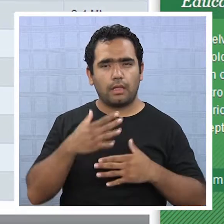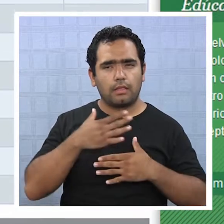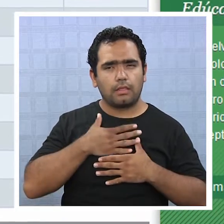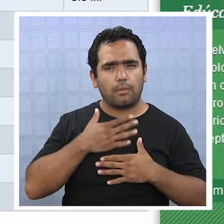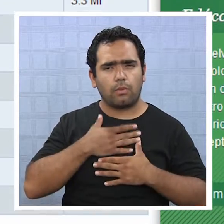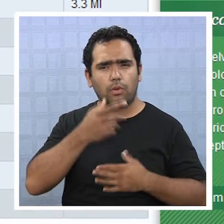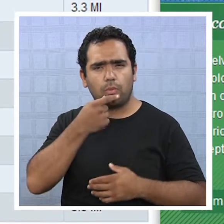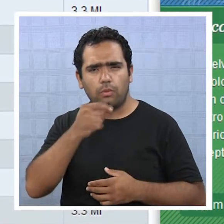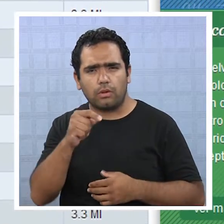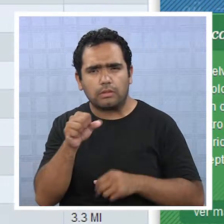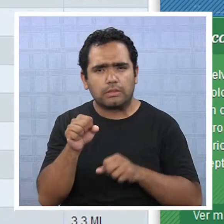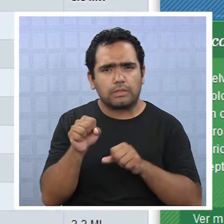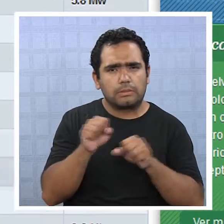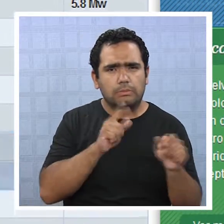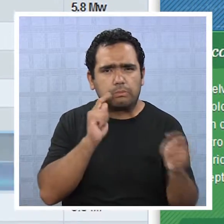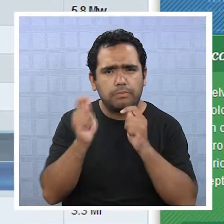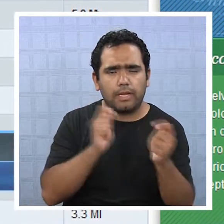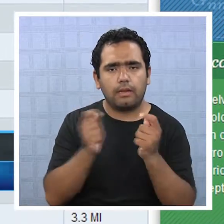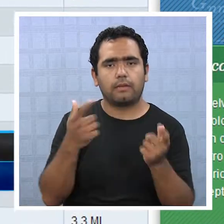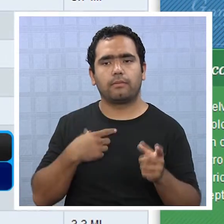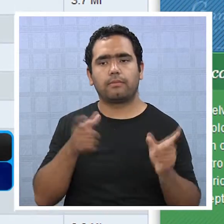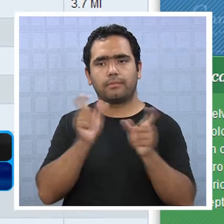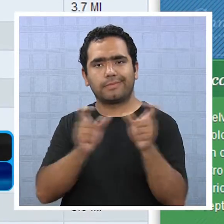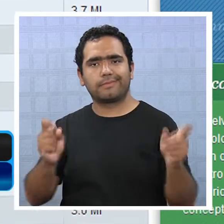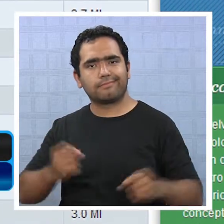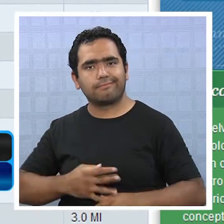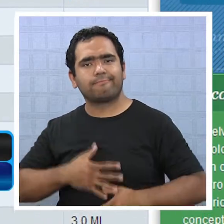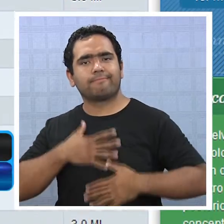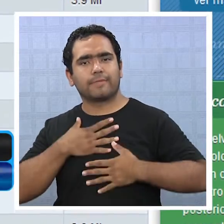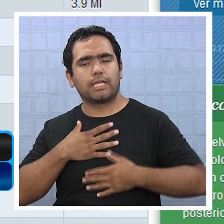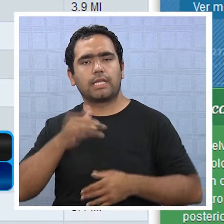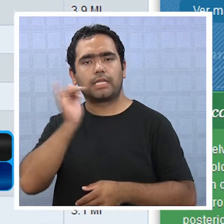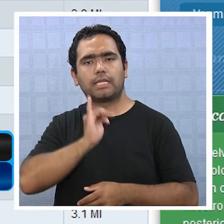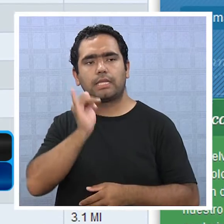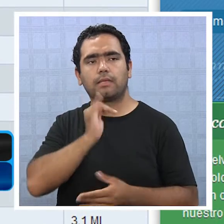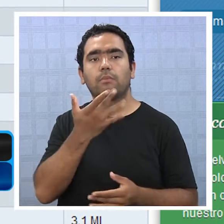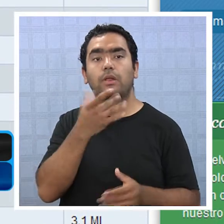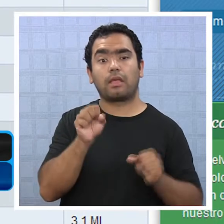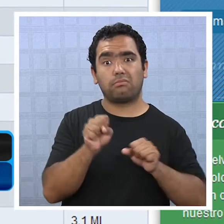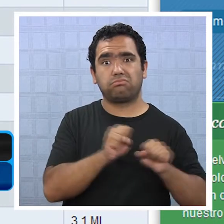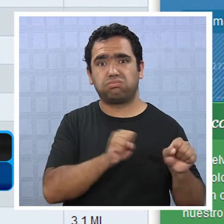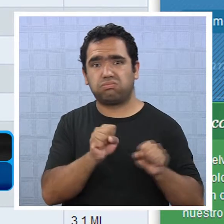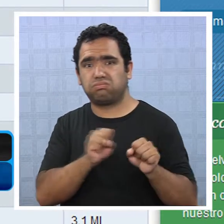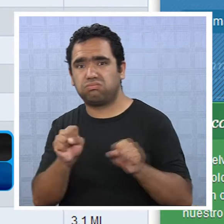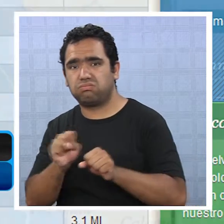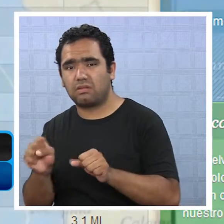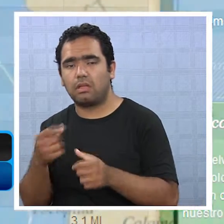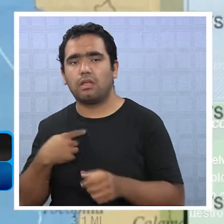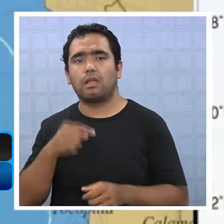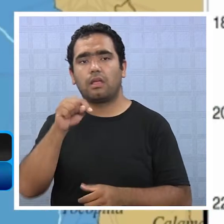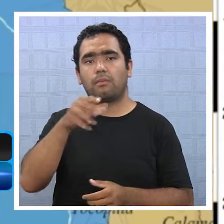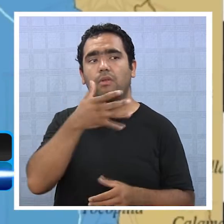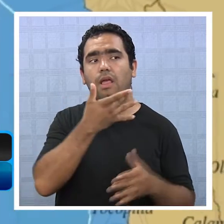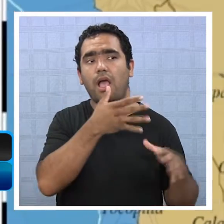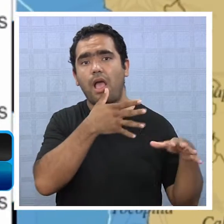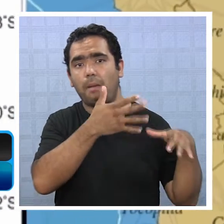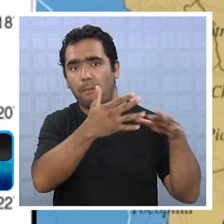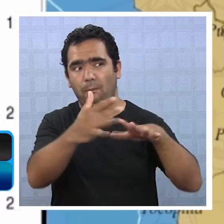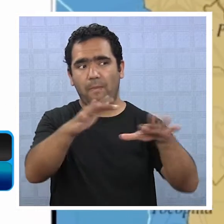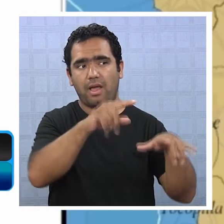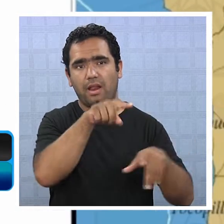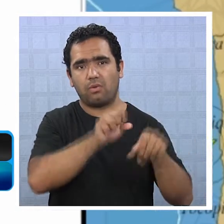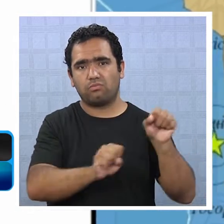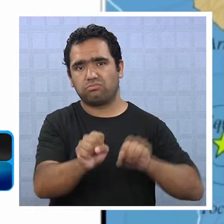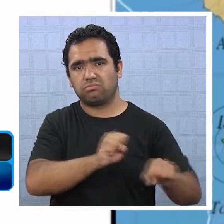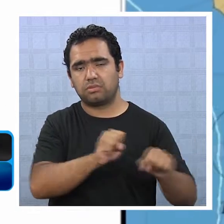Temor ante un evento al catástrofe es el sentimiento que predomina en algunos iquiqueños por estos días, y es que la seguidilla de sismos que se han registrado con epicentro en